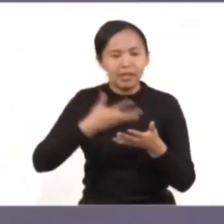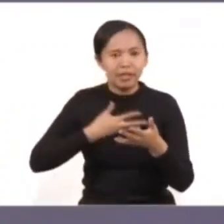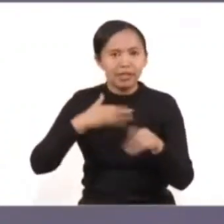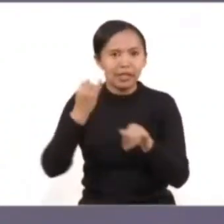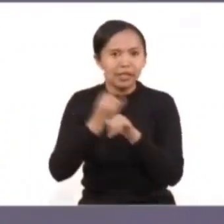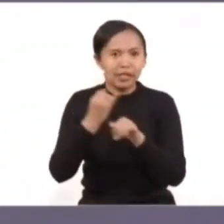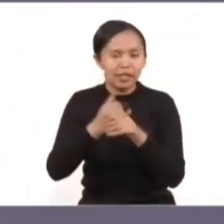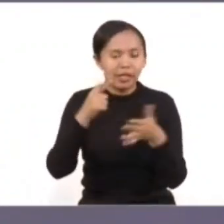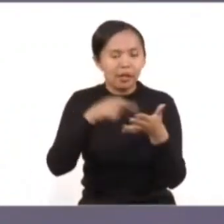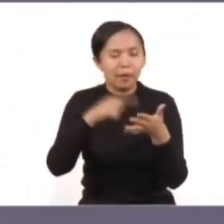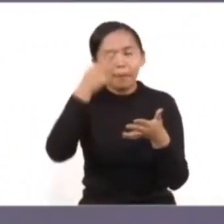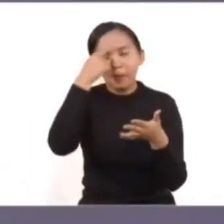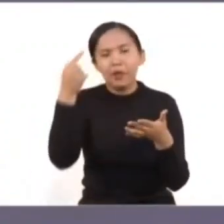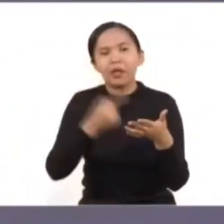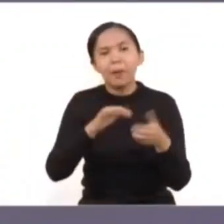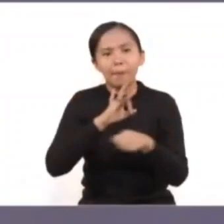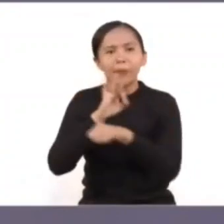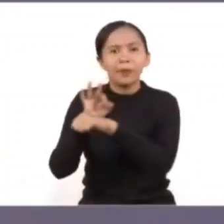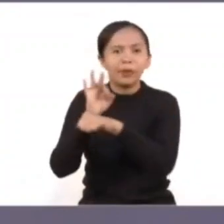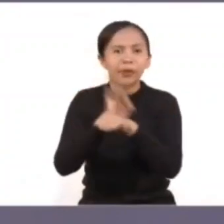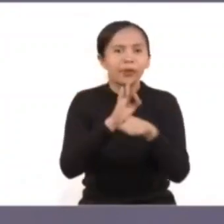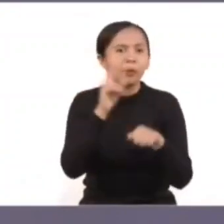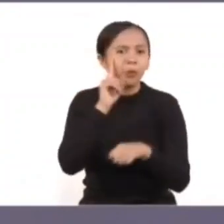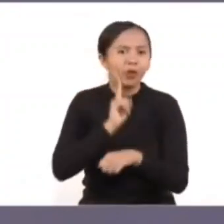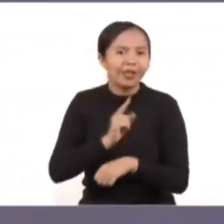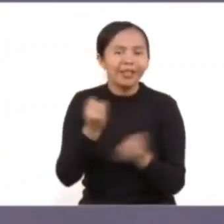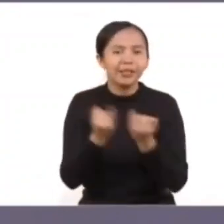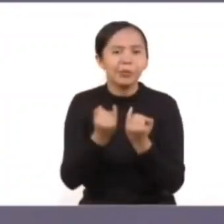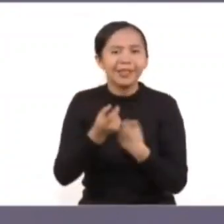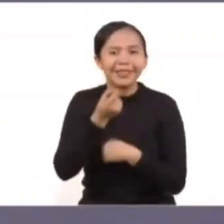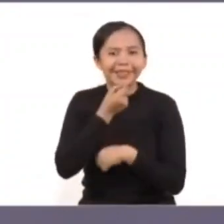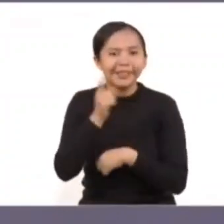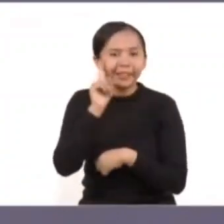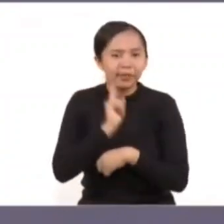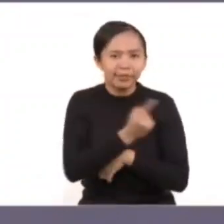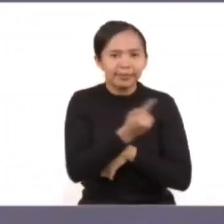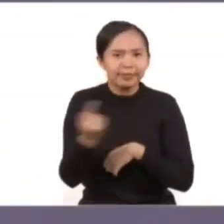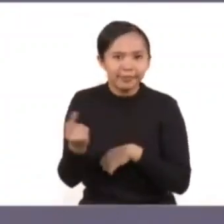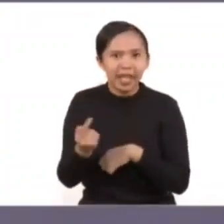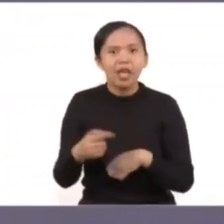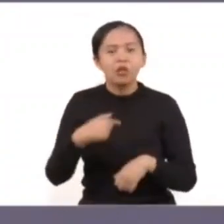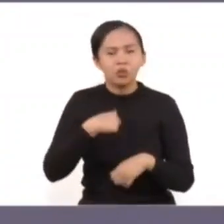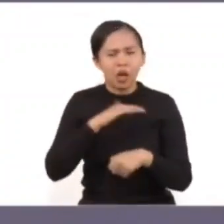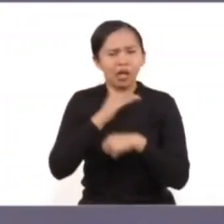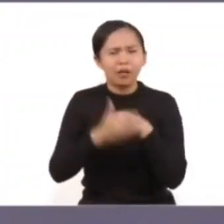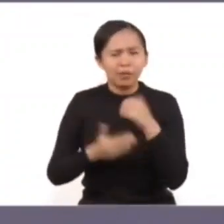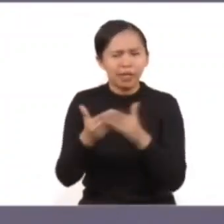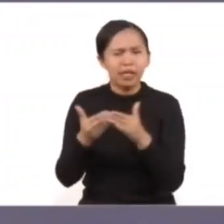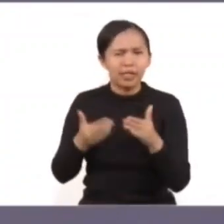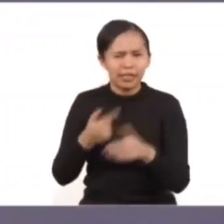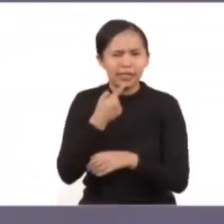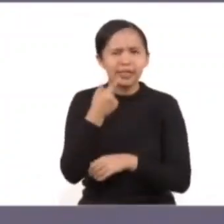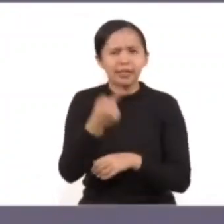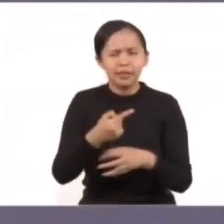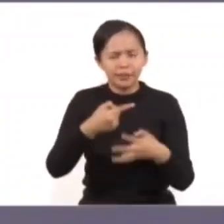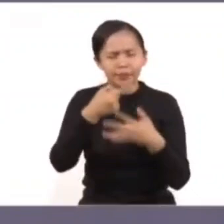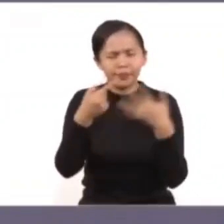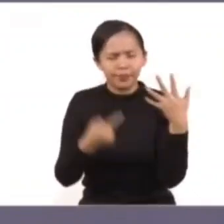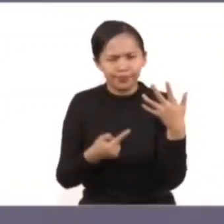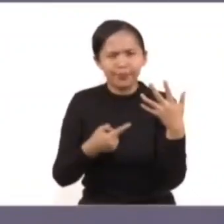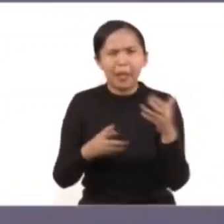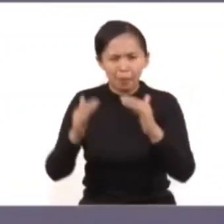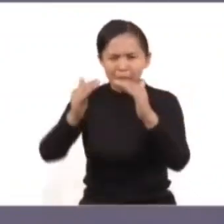servicios de atención y protección a las mujeres y las niñas. Me gustaría concluir mi intervención con un par de datos.